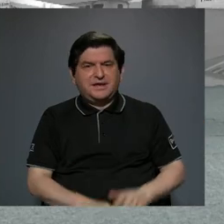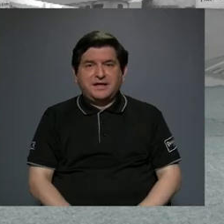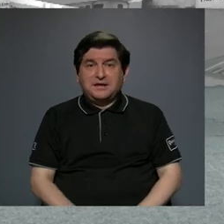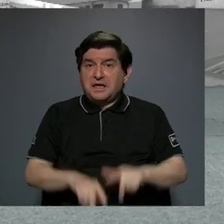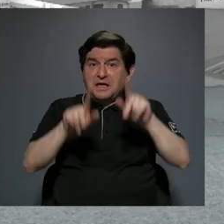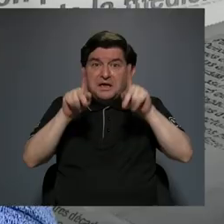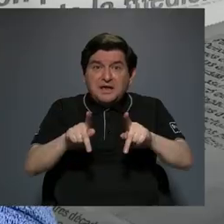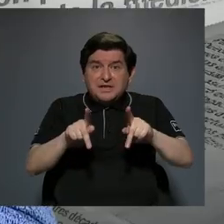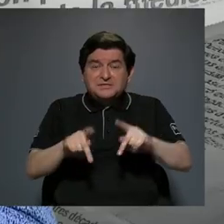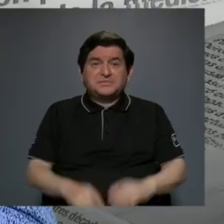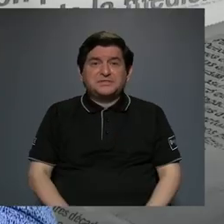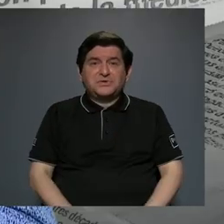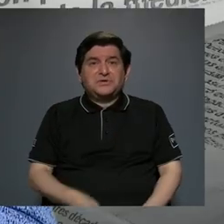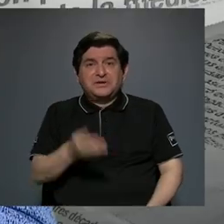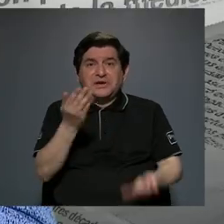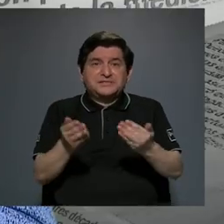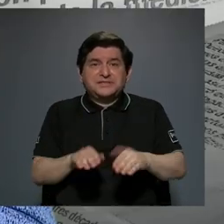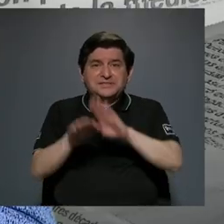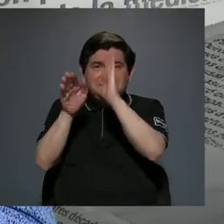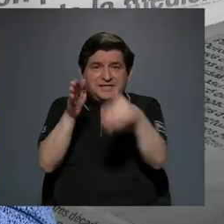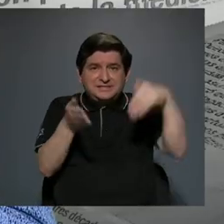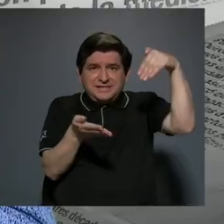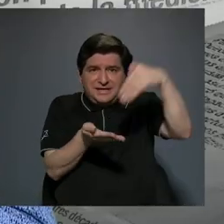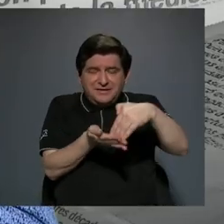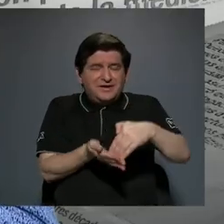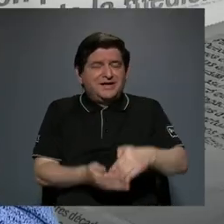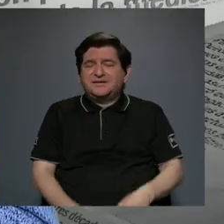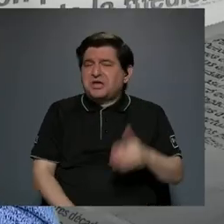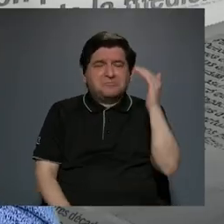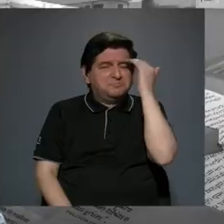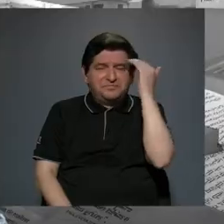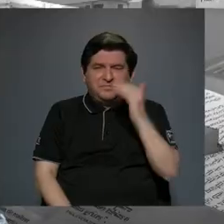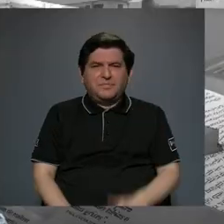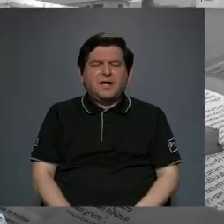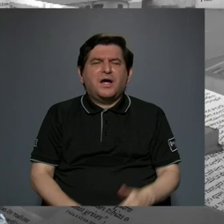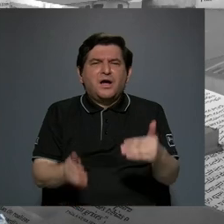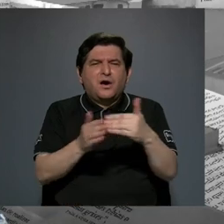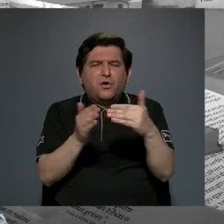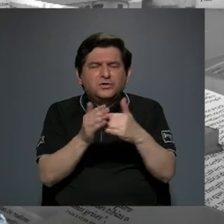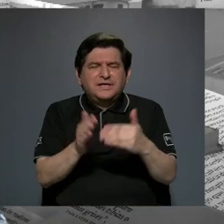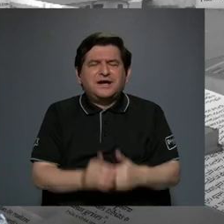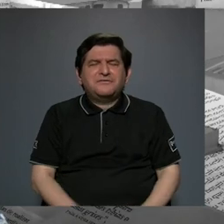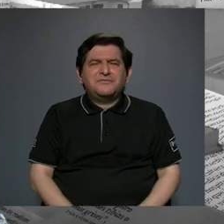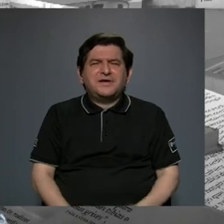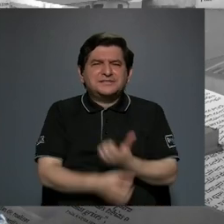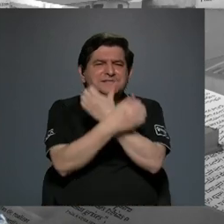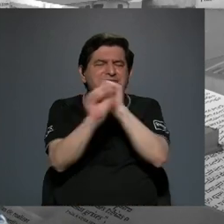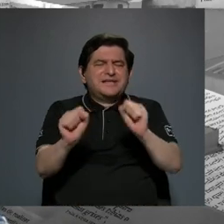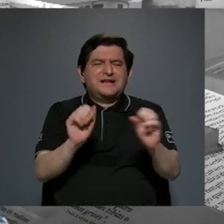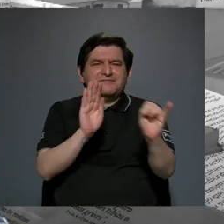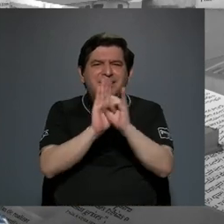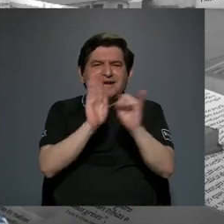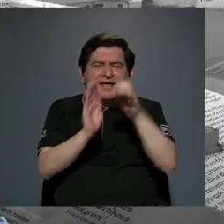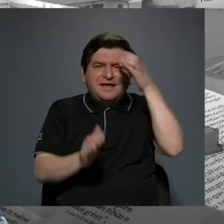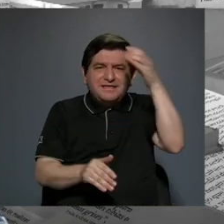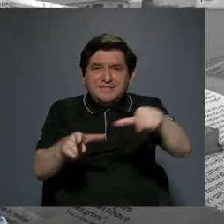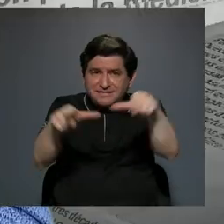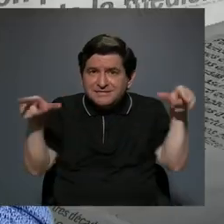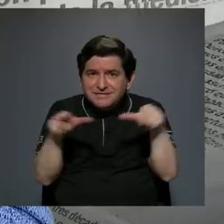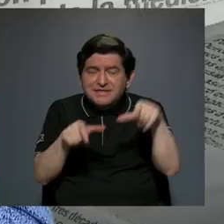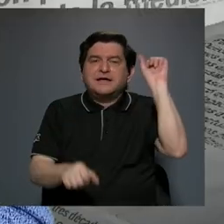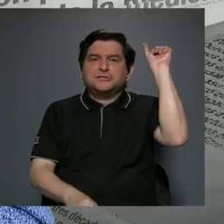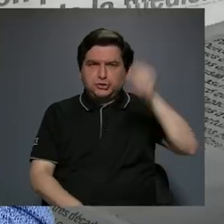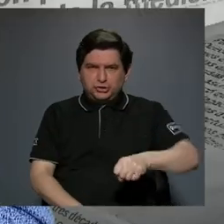desconocidas en todo el área de la meseta central. Hay un resgate de la identidad también cultural del lugar. Exactamente.